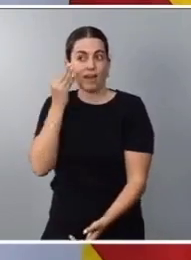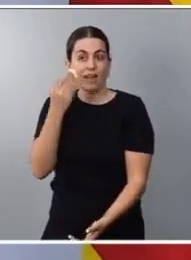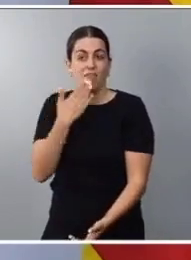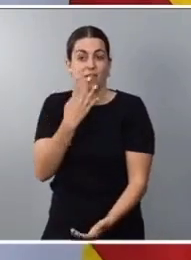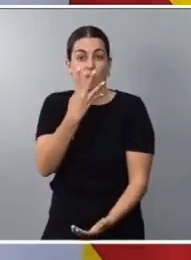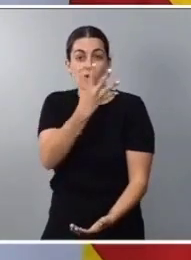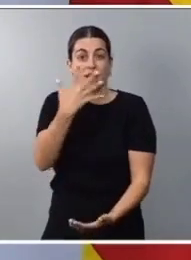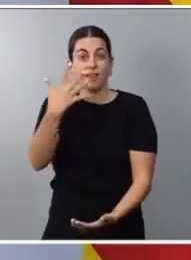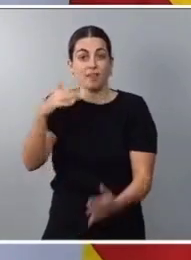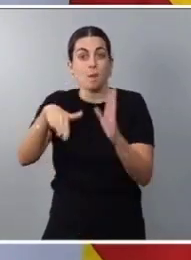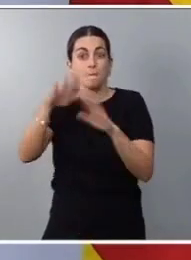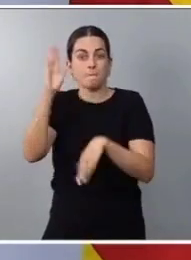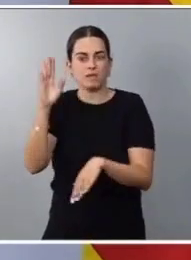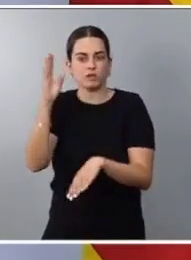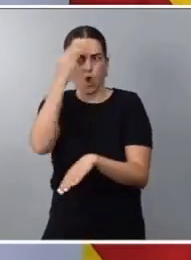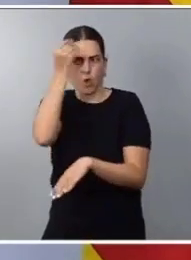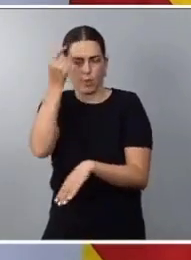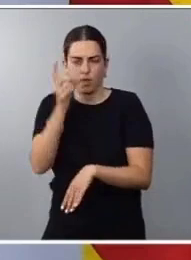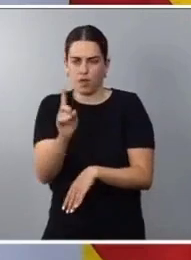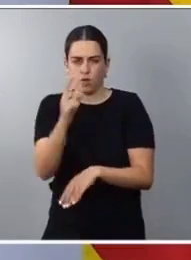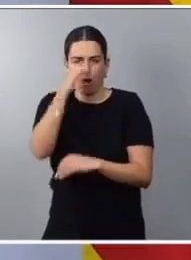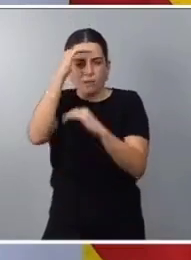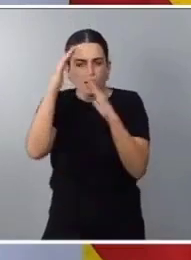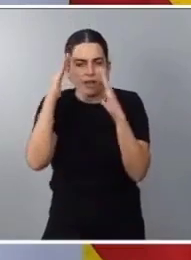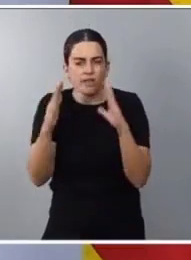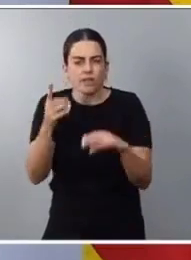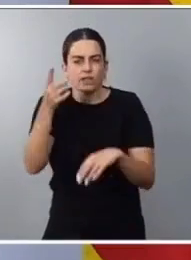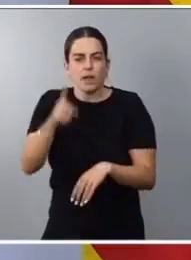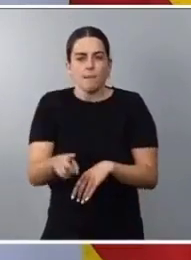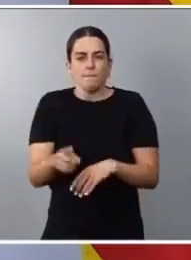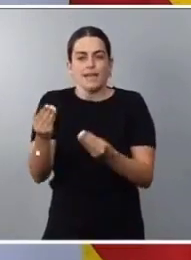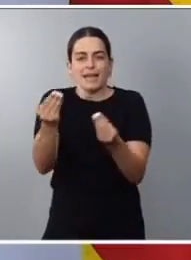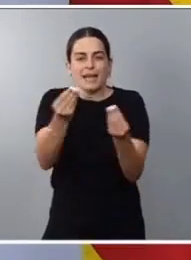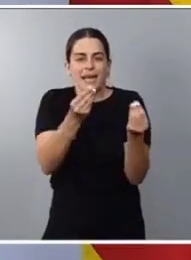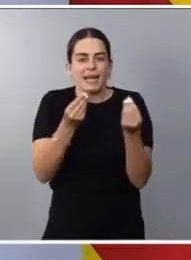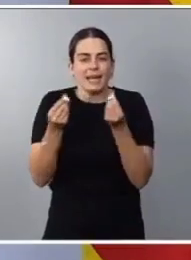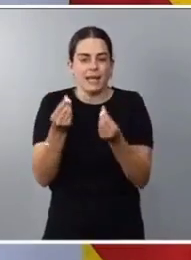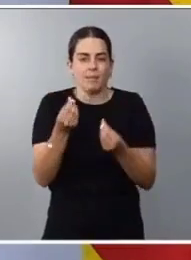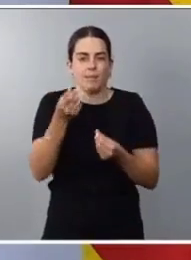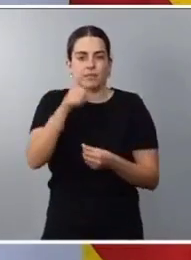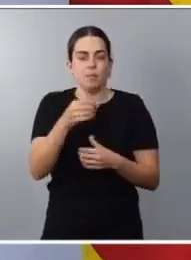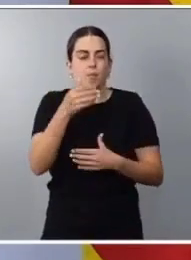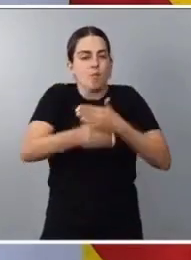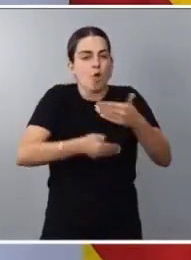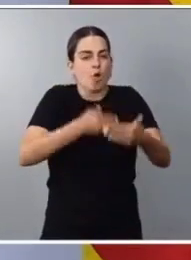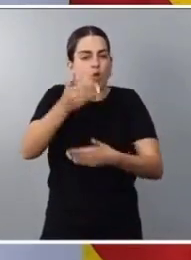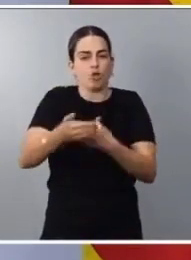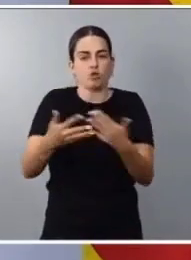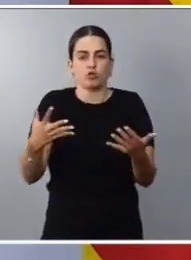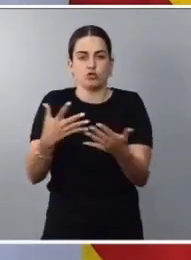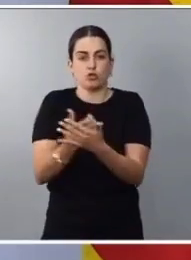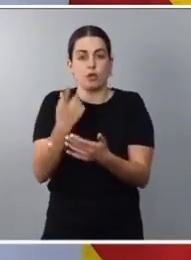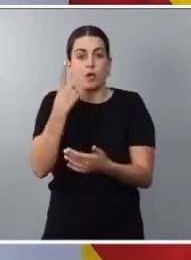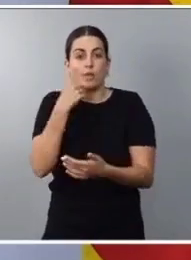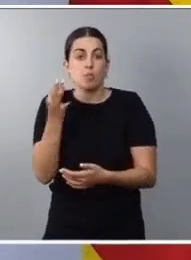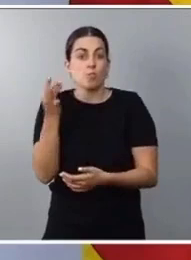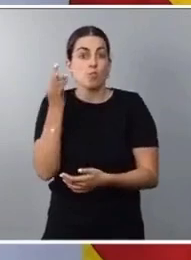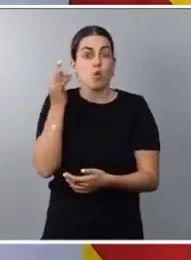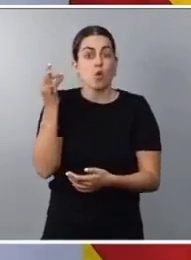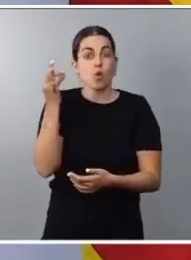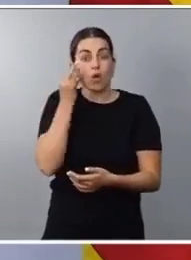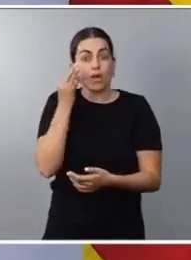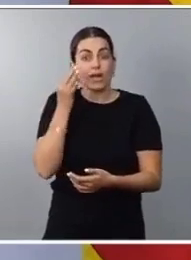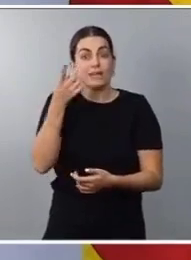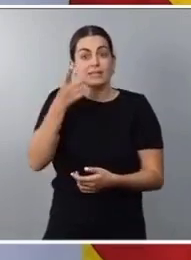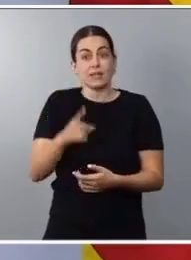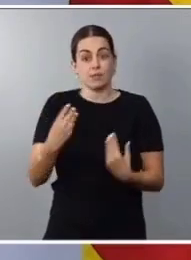años. Prestaremos atención también al climaterio, a todos los procesos que las mujeres y nuestros cuerpos vivimos desde nuestra